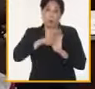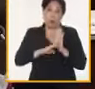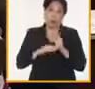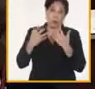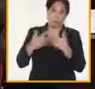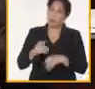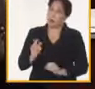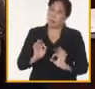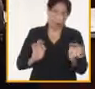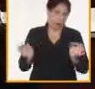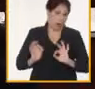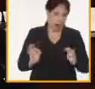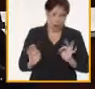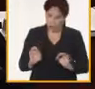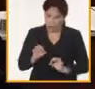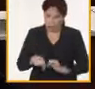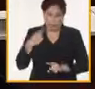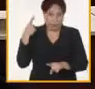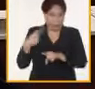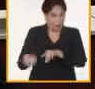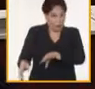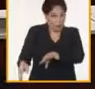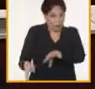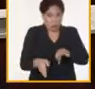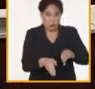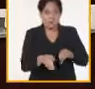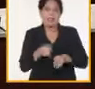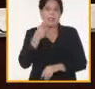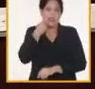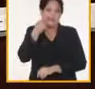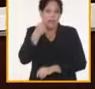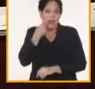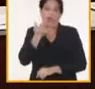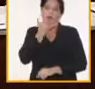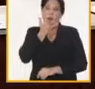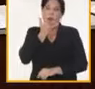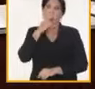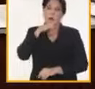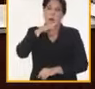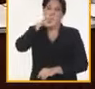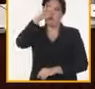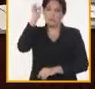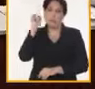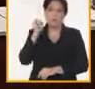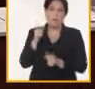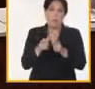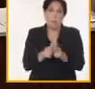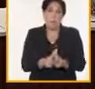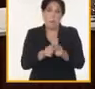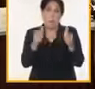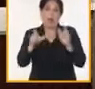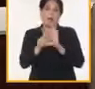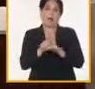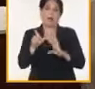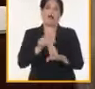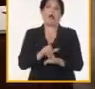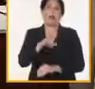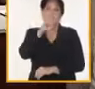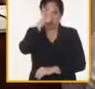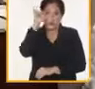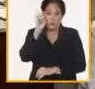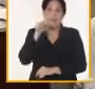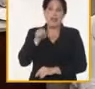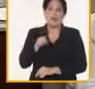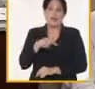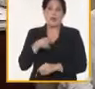de producción de alimentos. Por otra parte, se han detectado deficiencias y un número elevado de ilegalidades en la